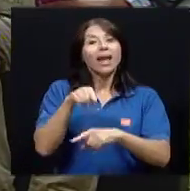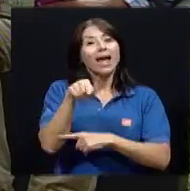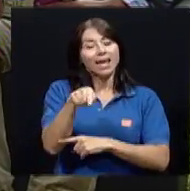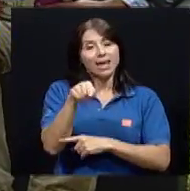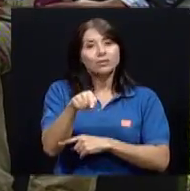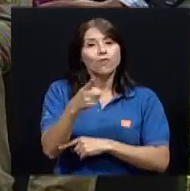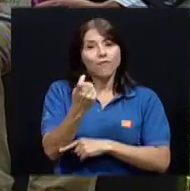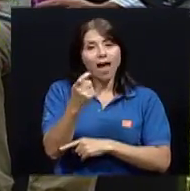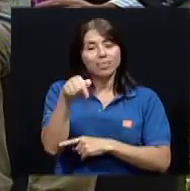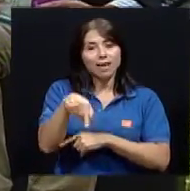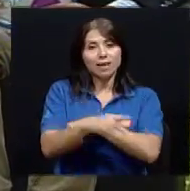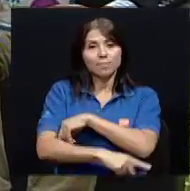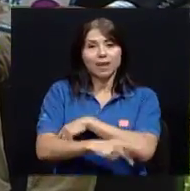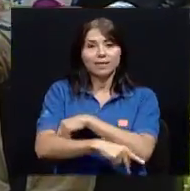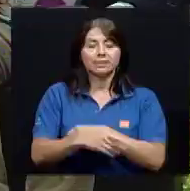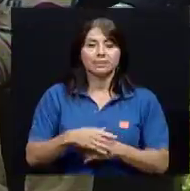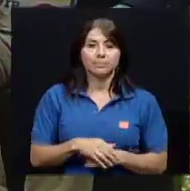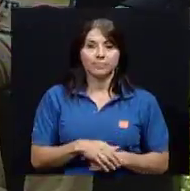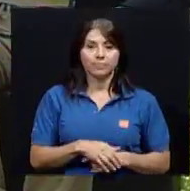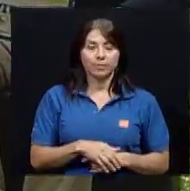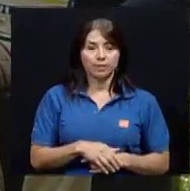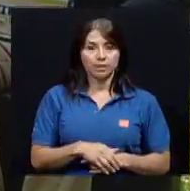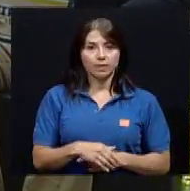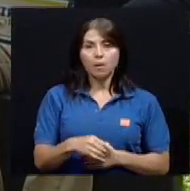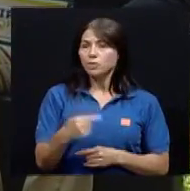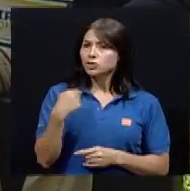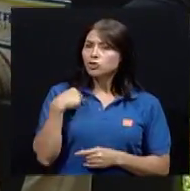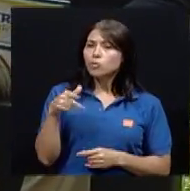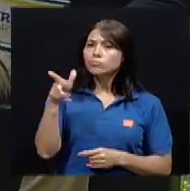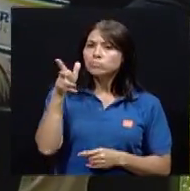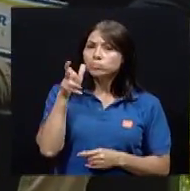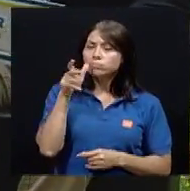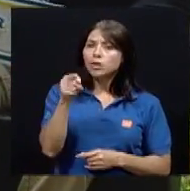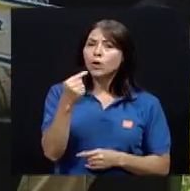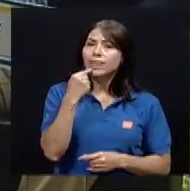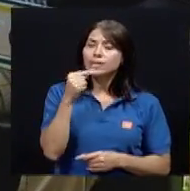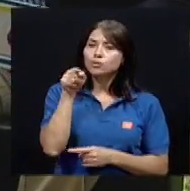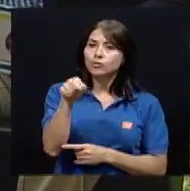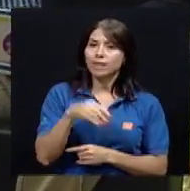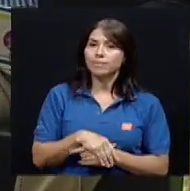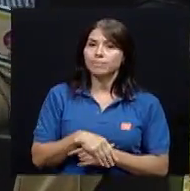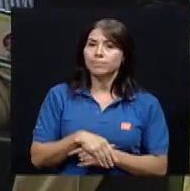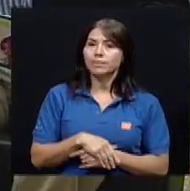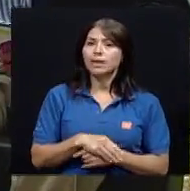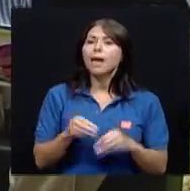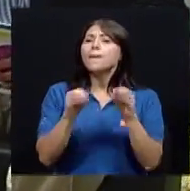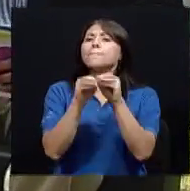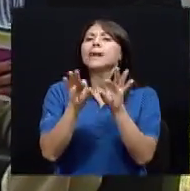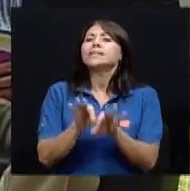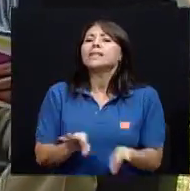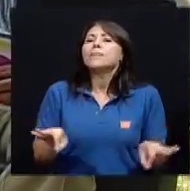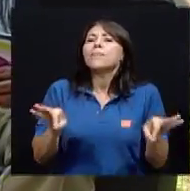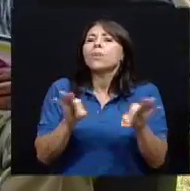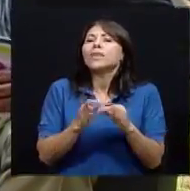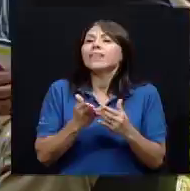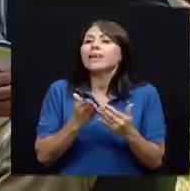Yo, bueno, analizando lo que usted dice, ¿qué es más importante? ¿Que las personas comprendan